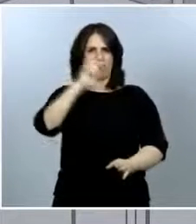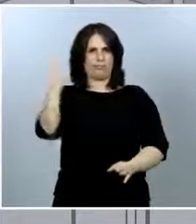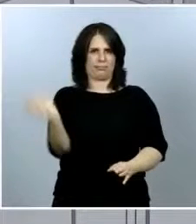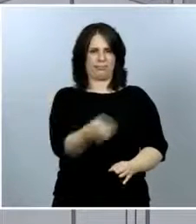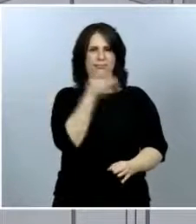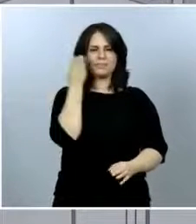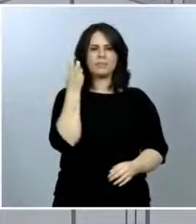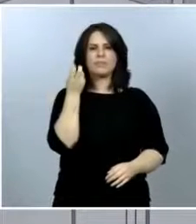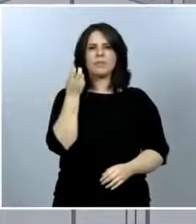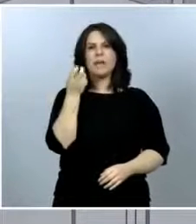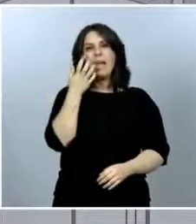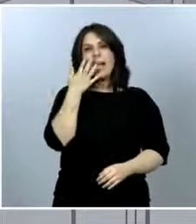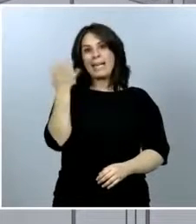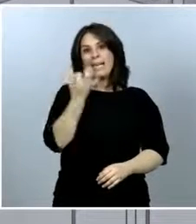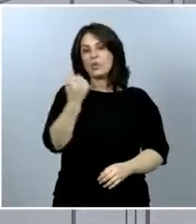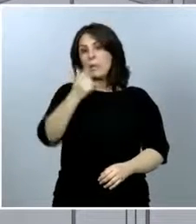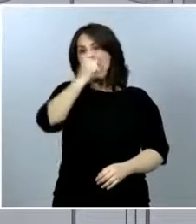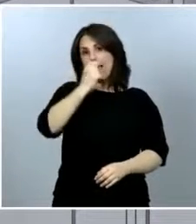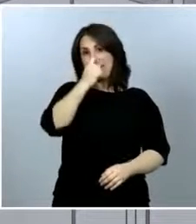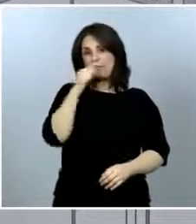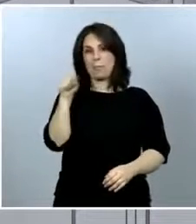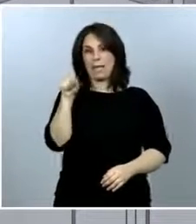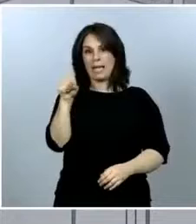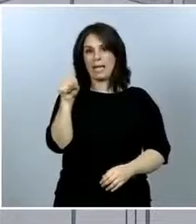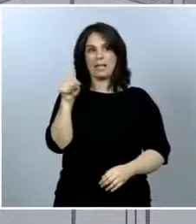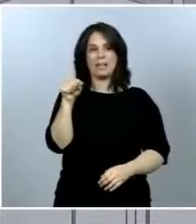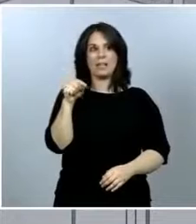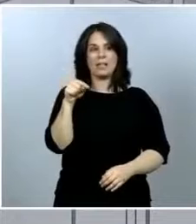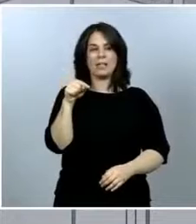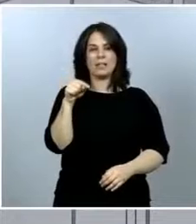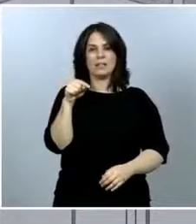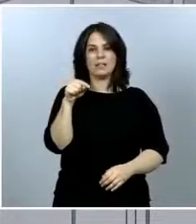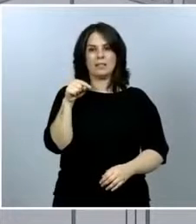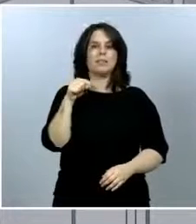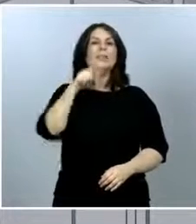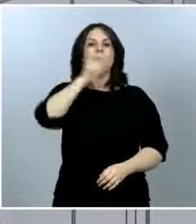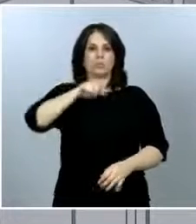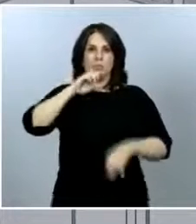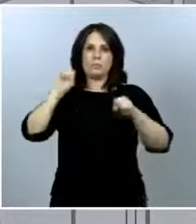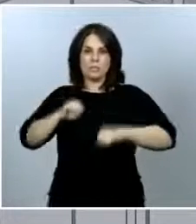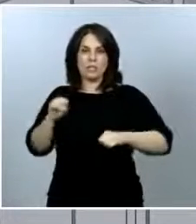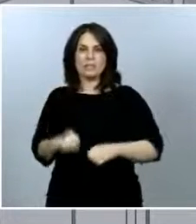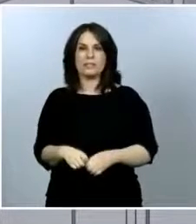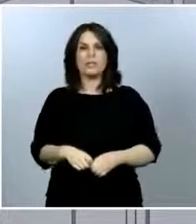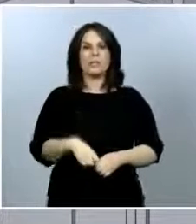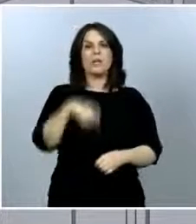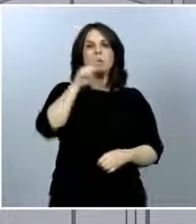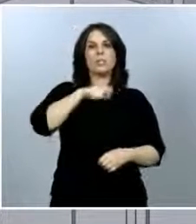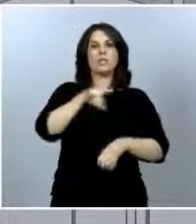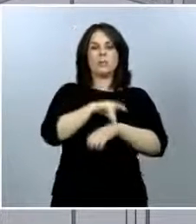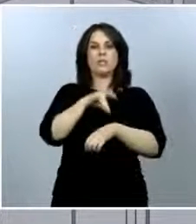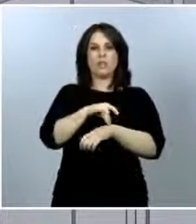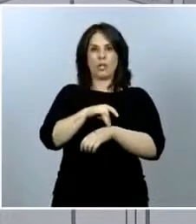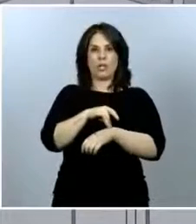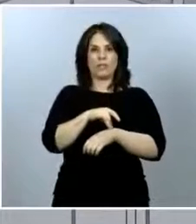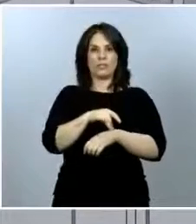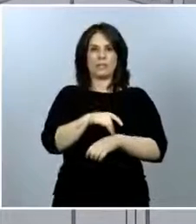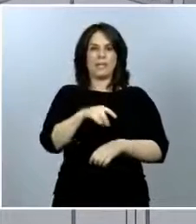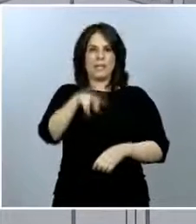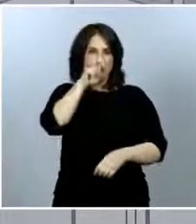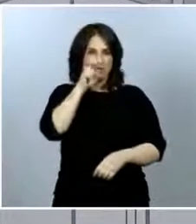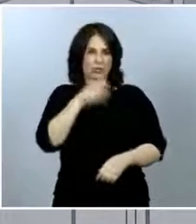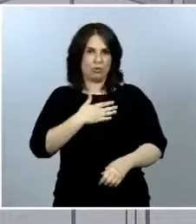para la gripe son las personas mayores, las personas que tienen patologías de fondo respiratorias,